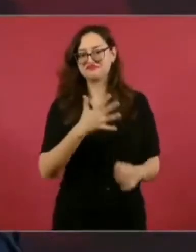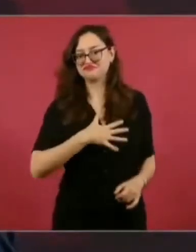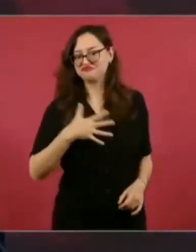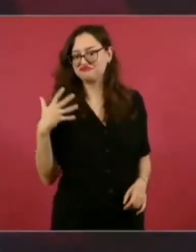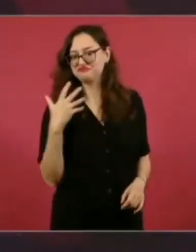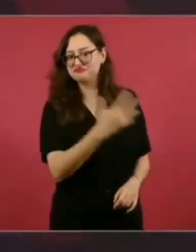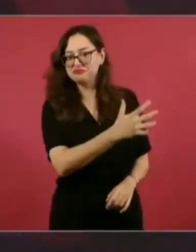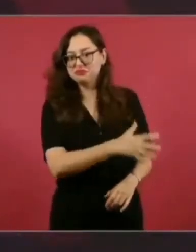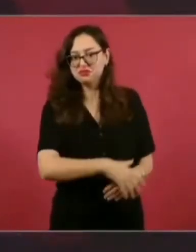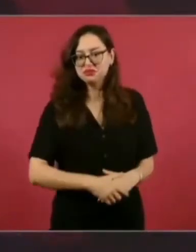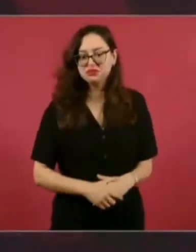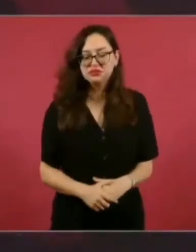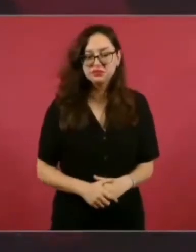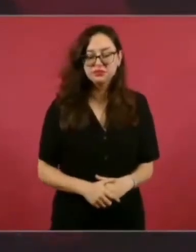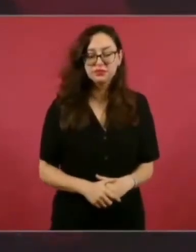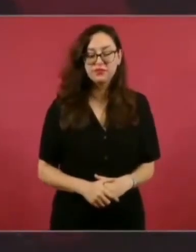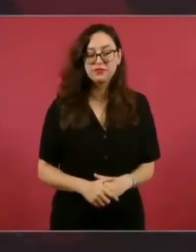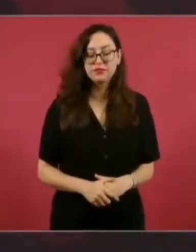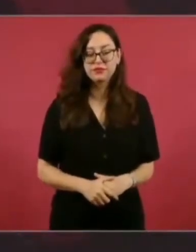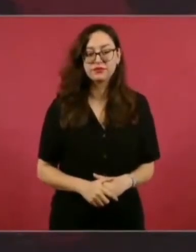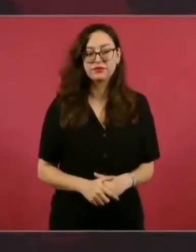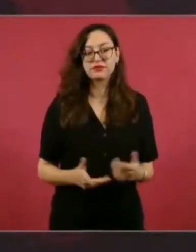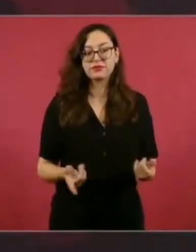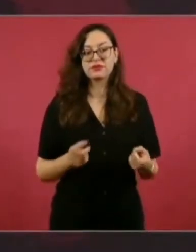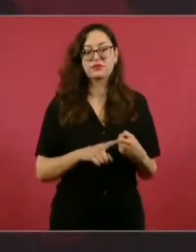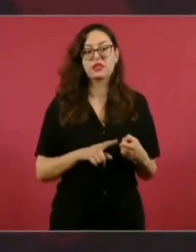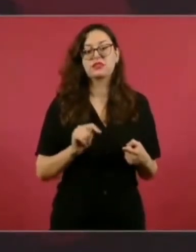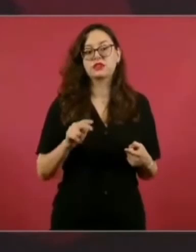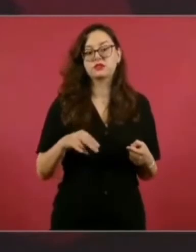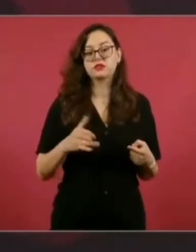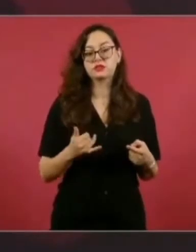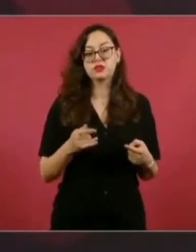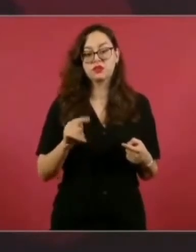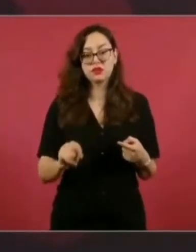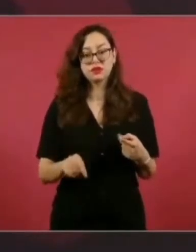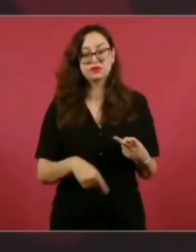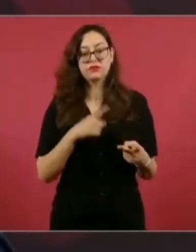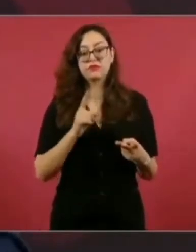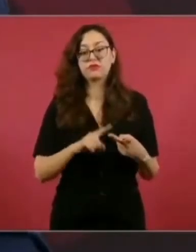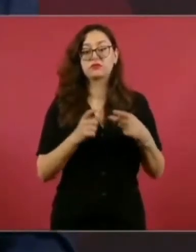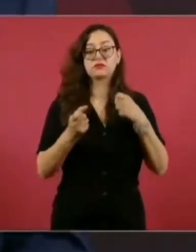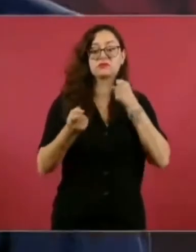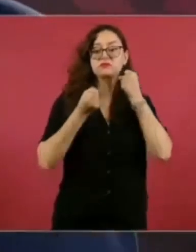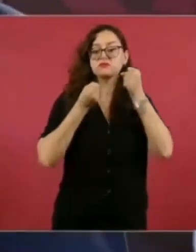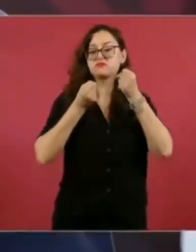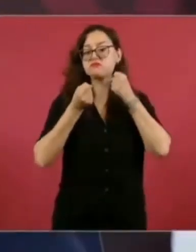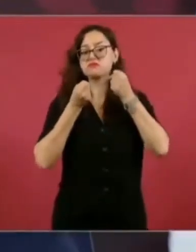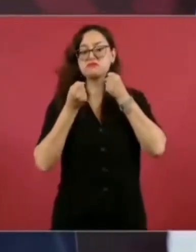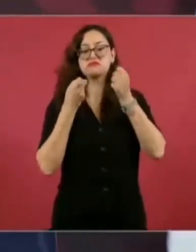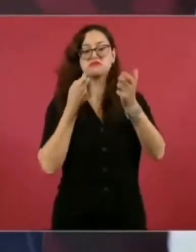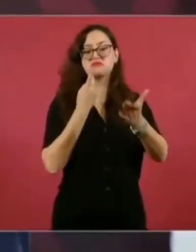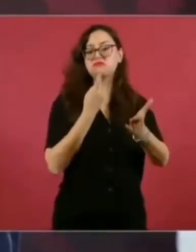inmundos como el New York Times, periodistas premiados,